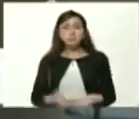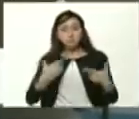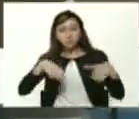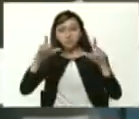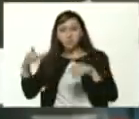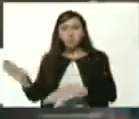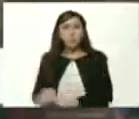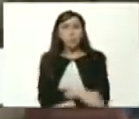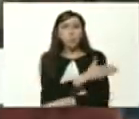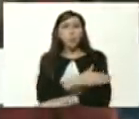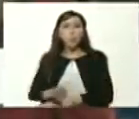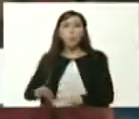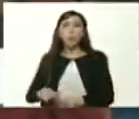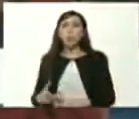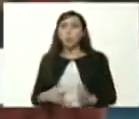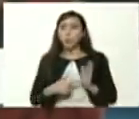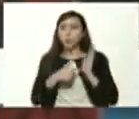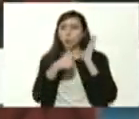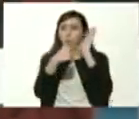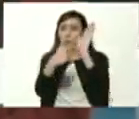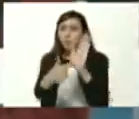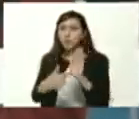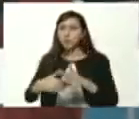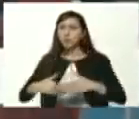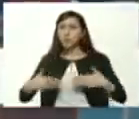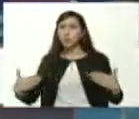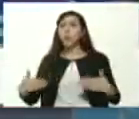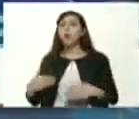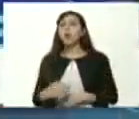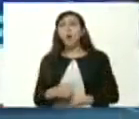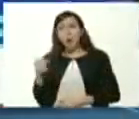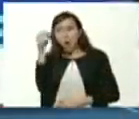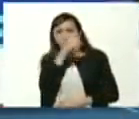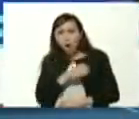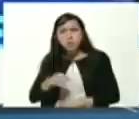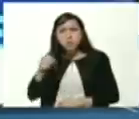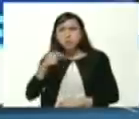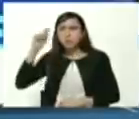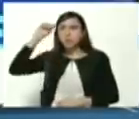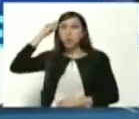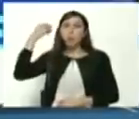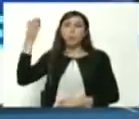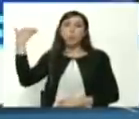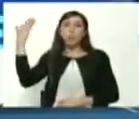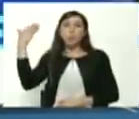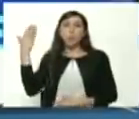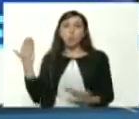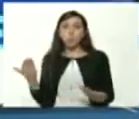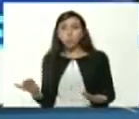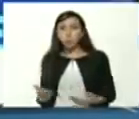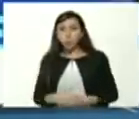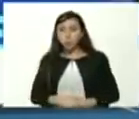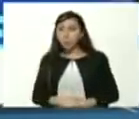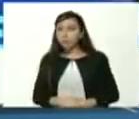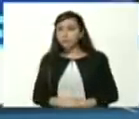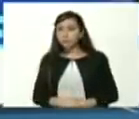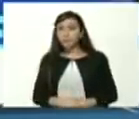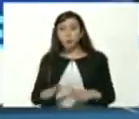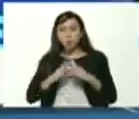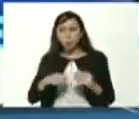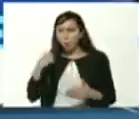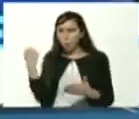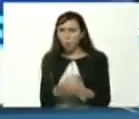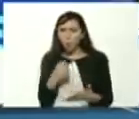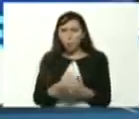que nos trajo esta canción, bueno, de tantos recuerdos, de tantos años y de tantas luchas.